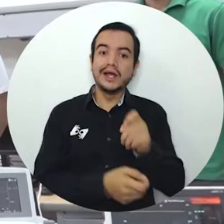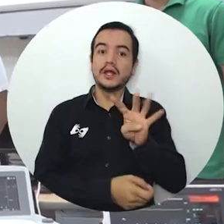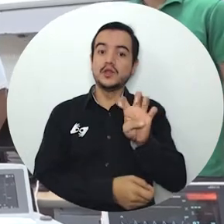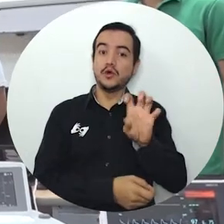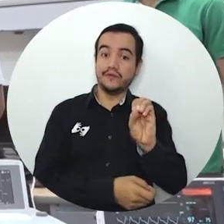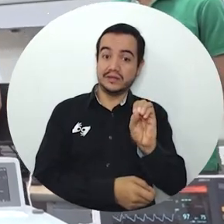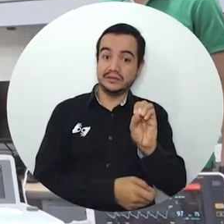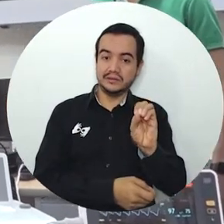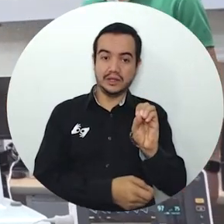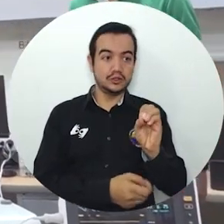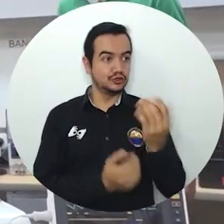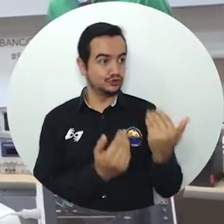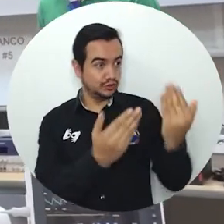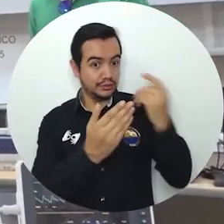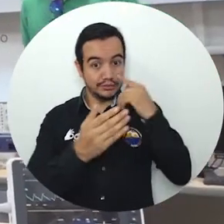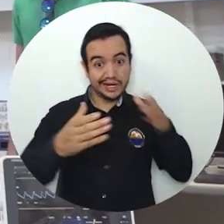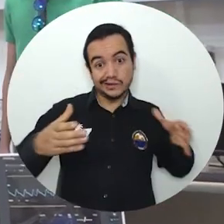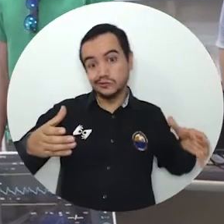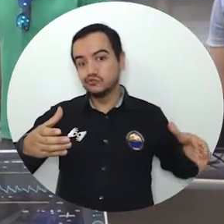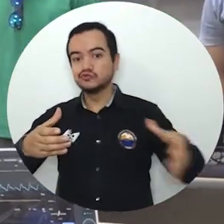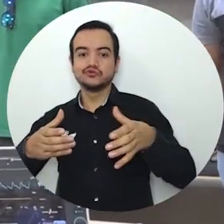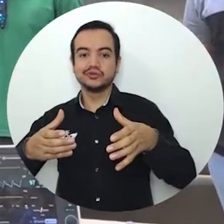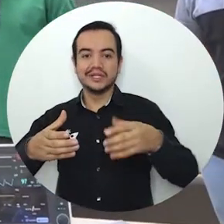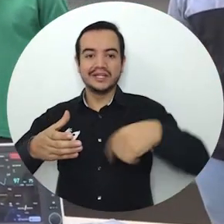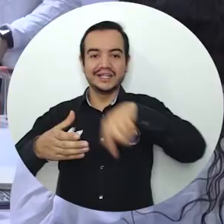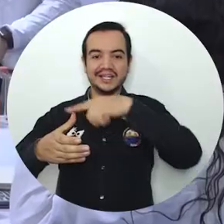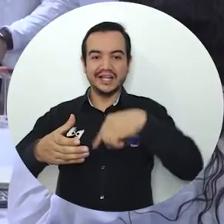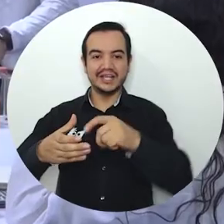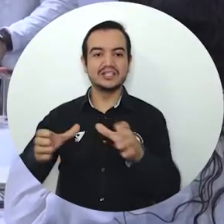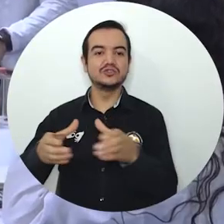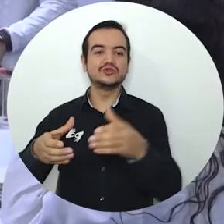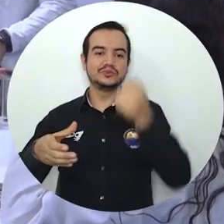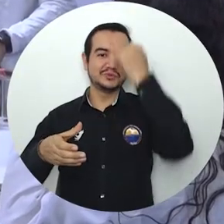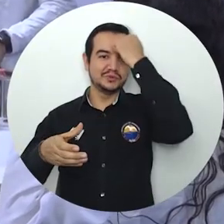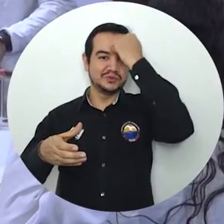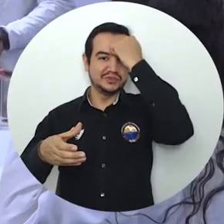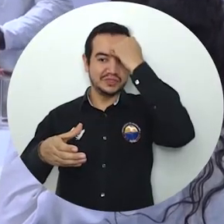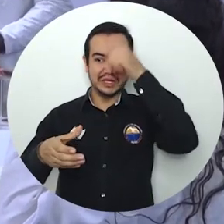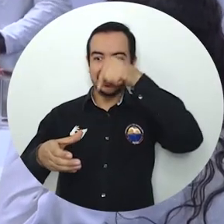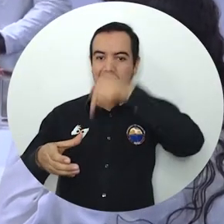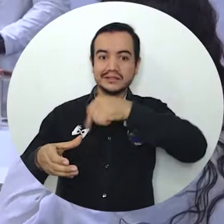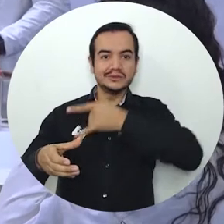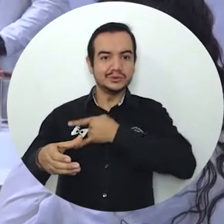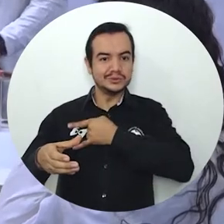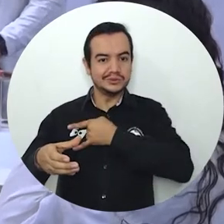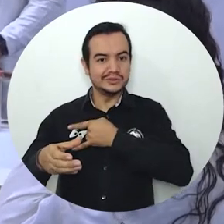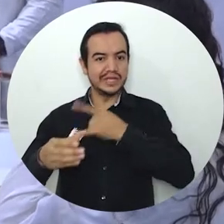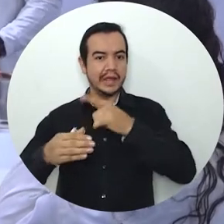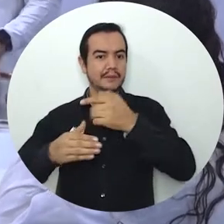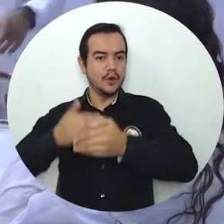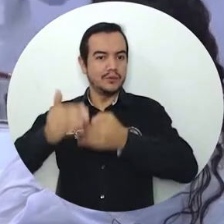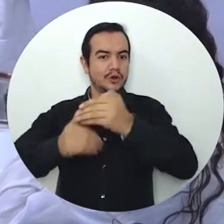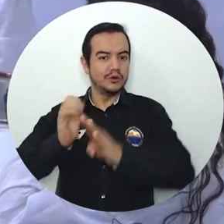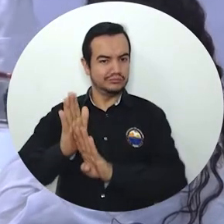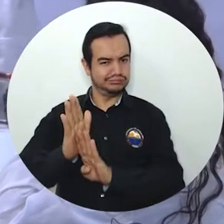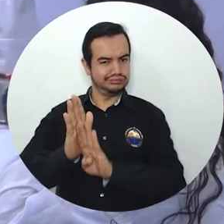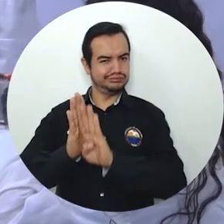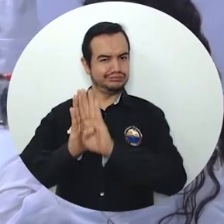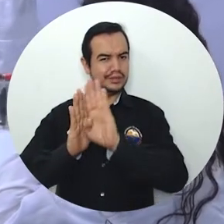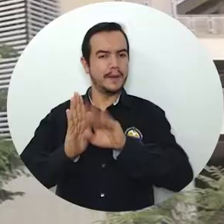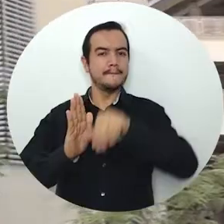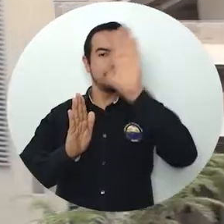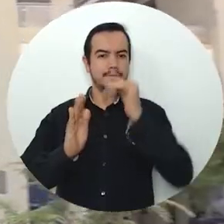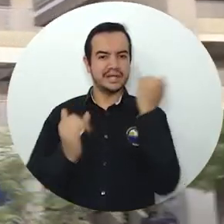que vienen a ingresar la fila de docentes de la Universidad Magdalena. La universidad sigue siendo cada vez mejor, más reconocida.